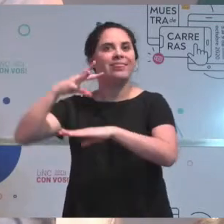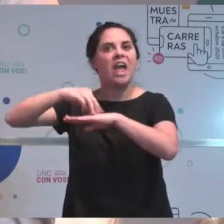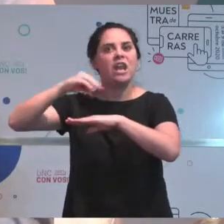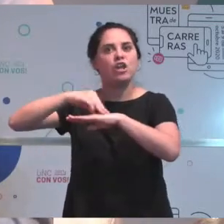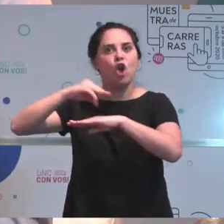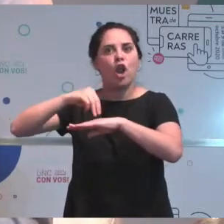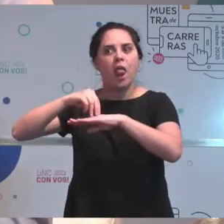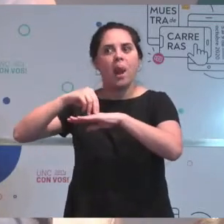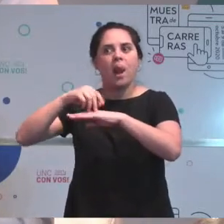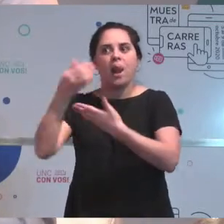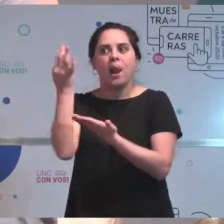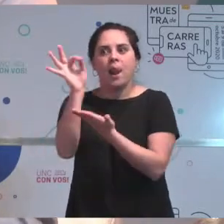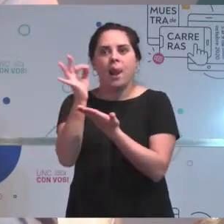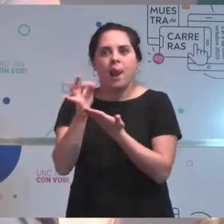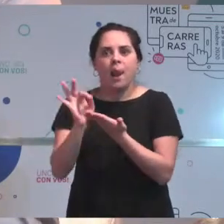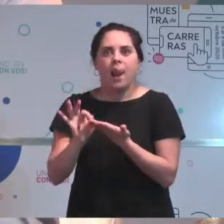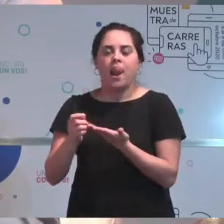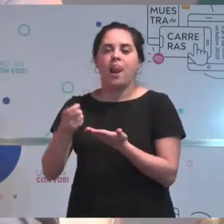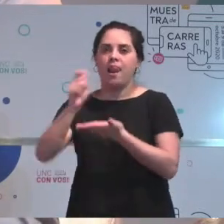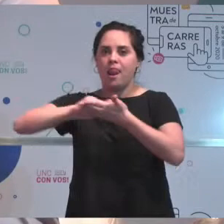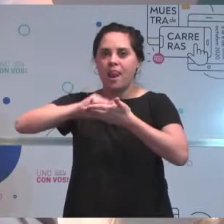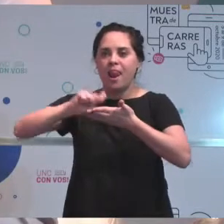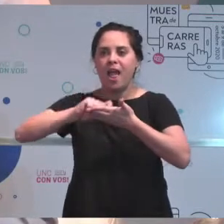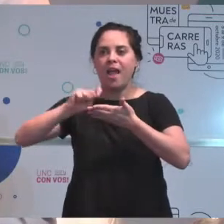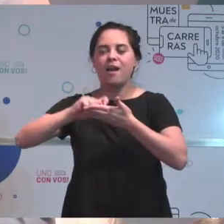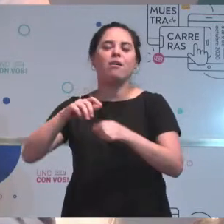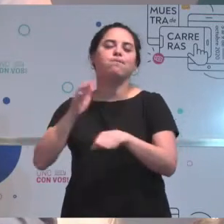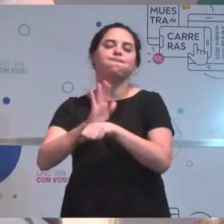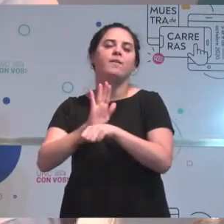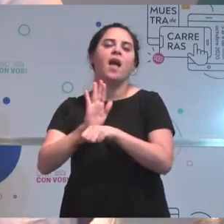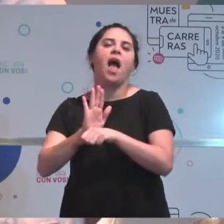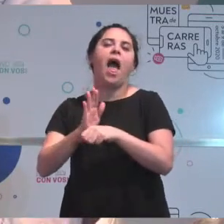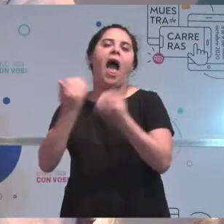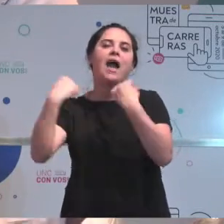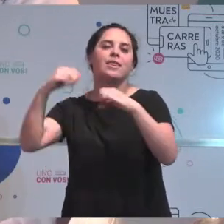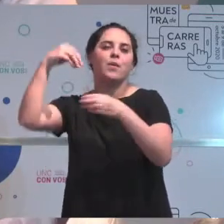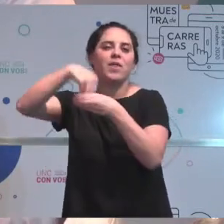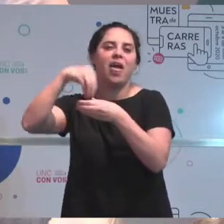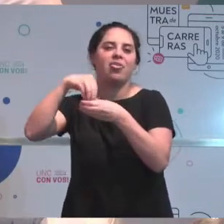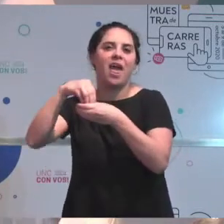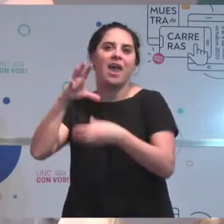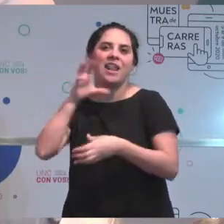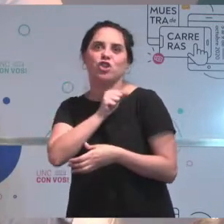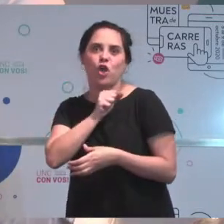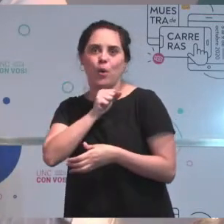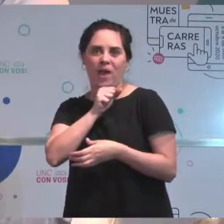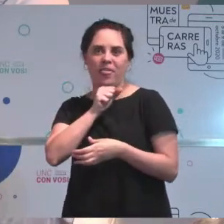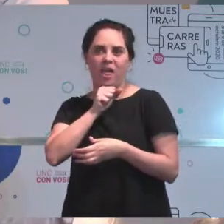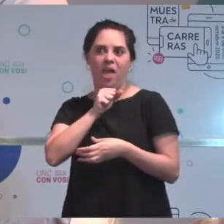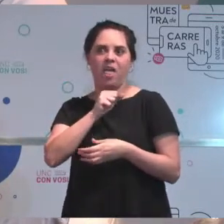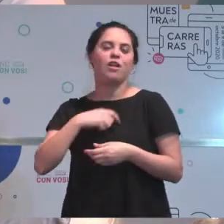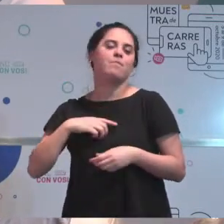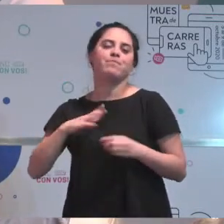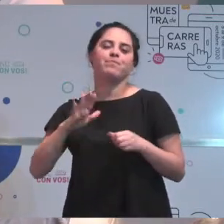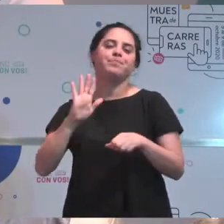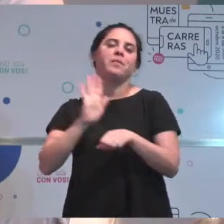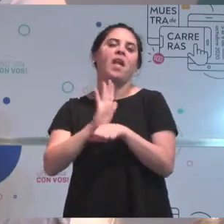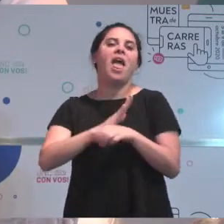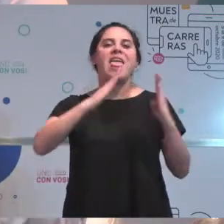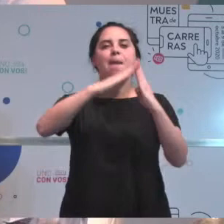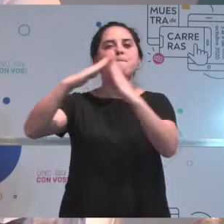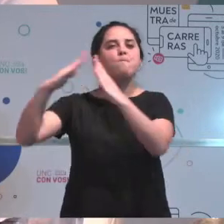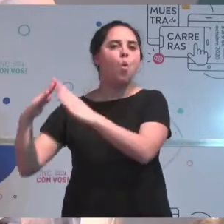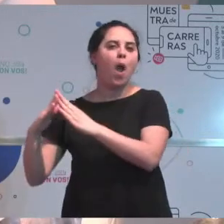actividades reservadas de la agrimensura, donde se lleva un registro de todos los inmuebles y de las afectaciones que